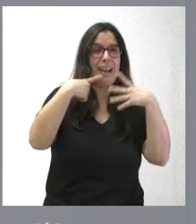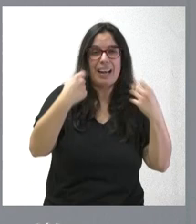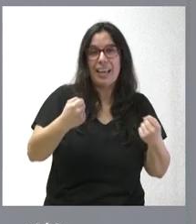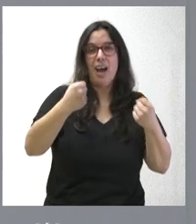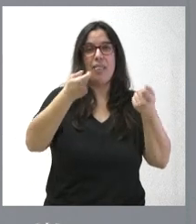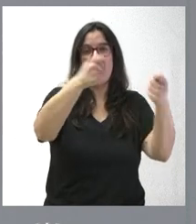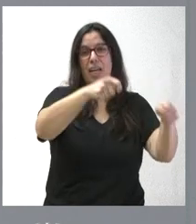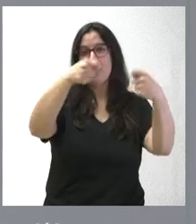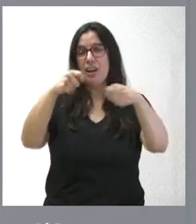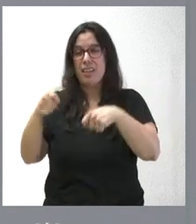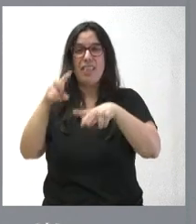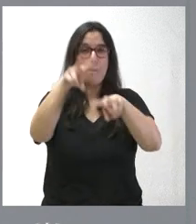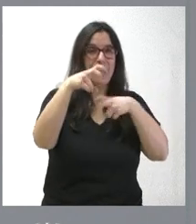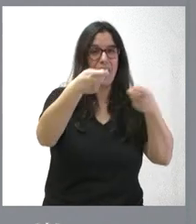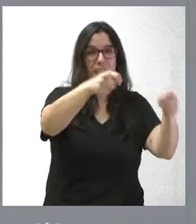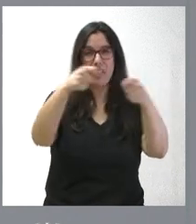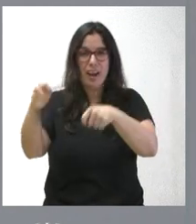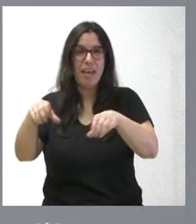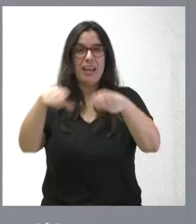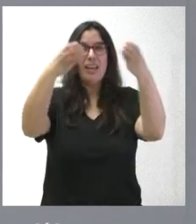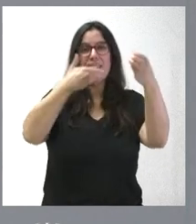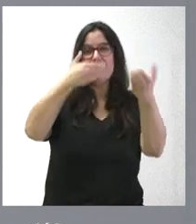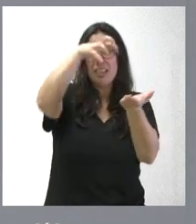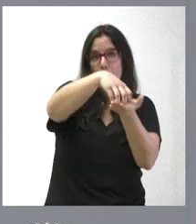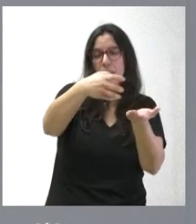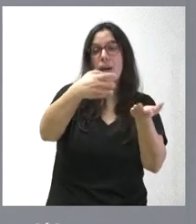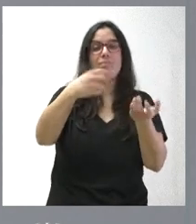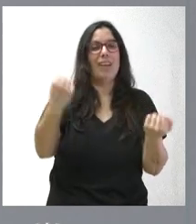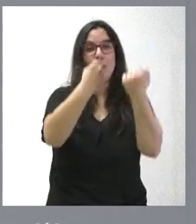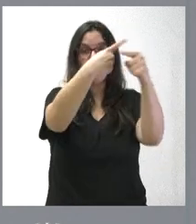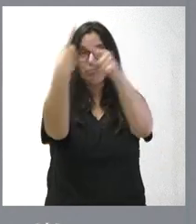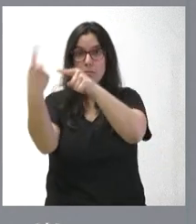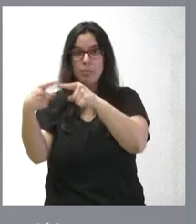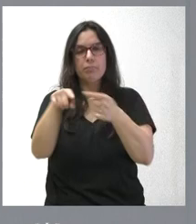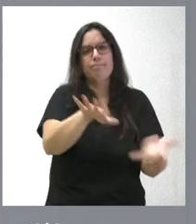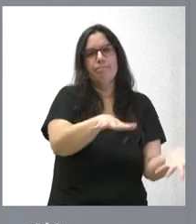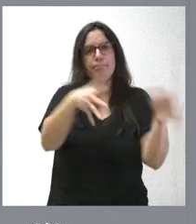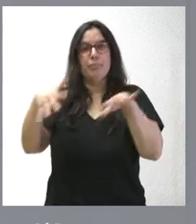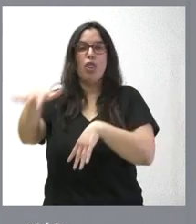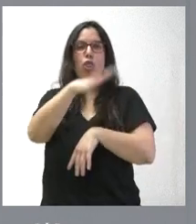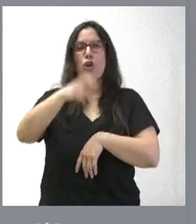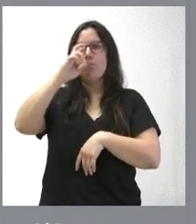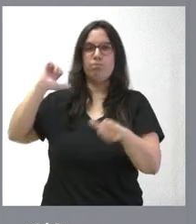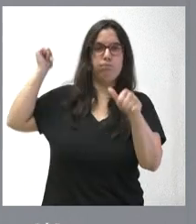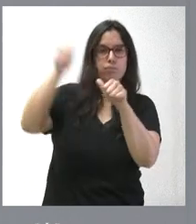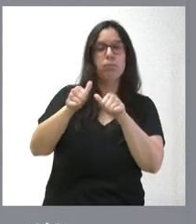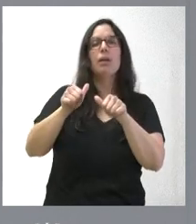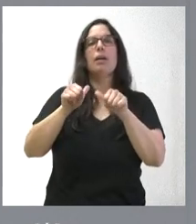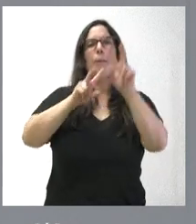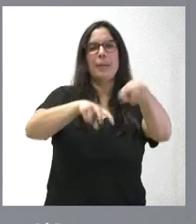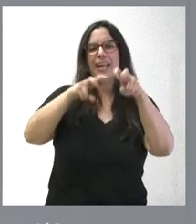fundamentalmente explotación minera, centrales térmicas y, por tanto, actuaciones, en este caso, en lo que son las cuicas mineras de León y de Palencia.